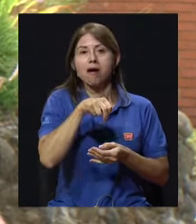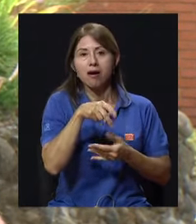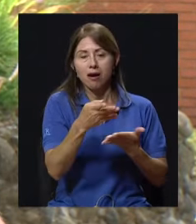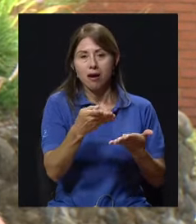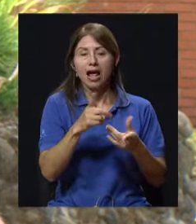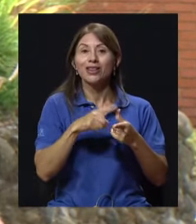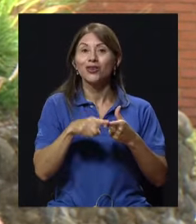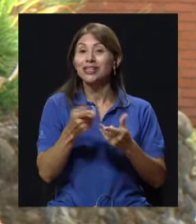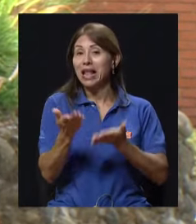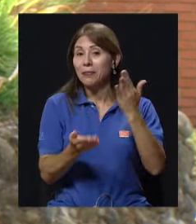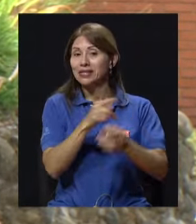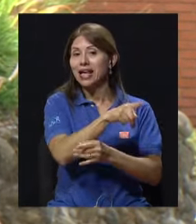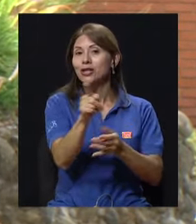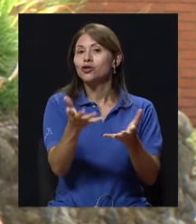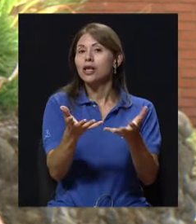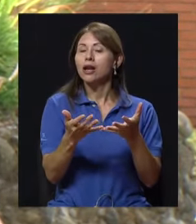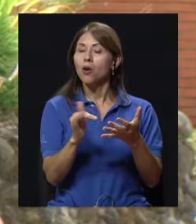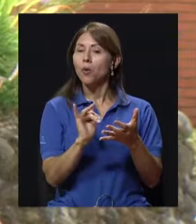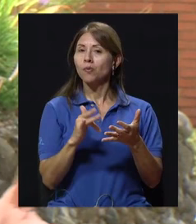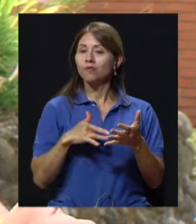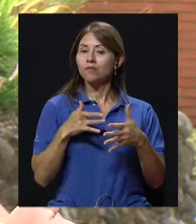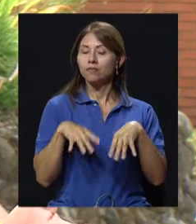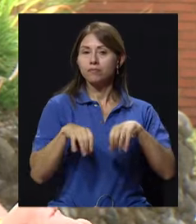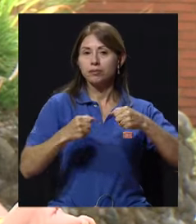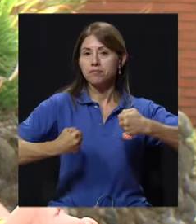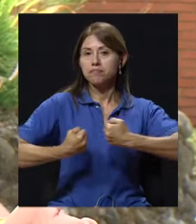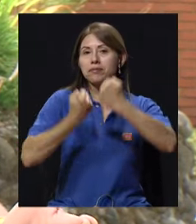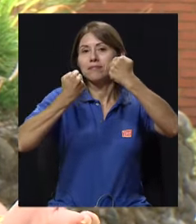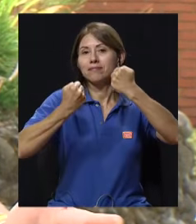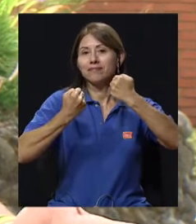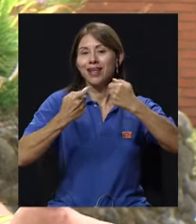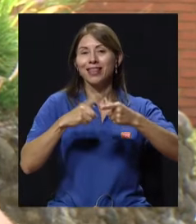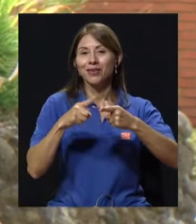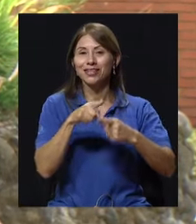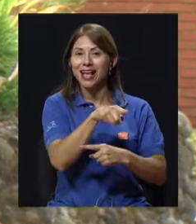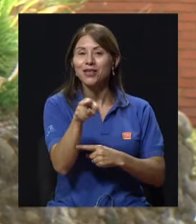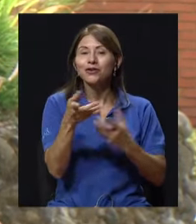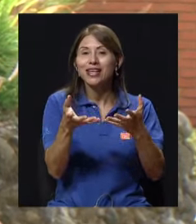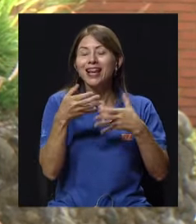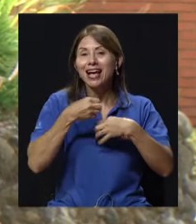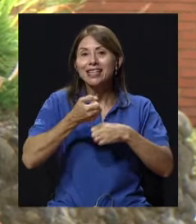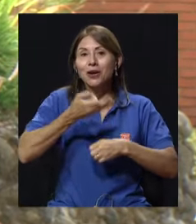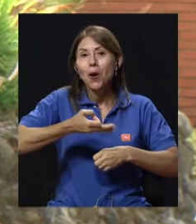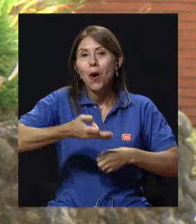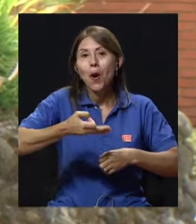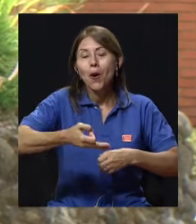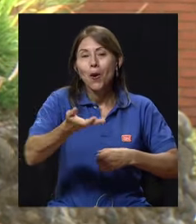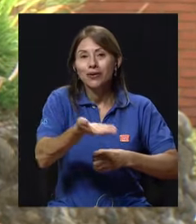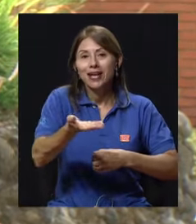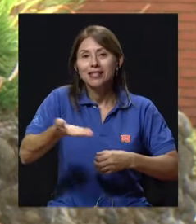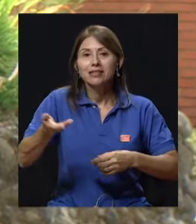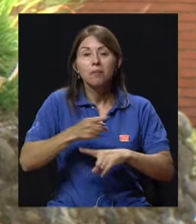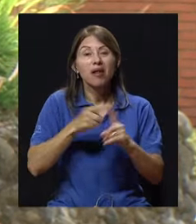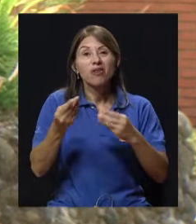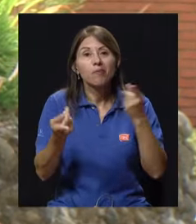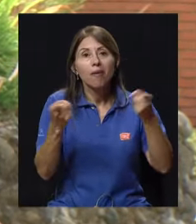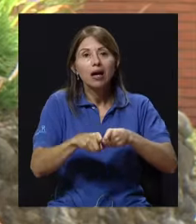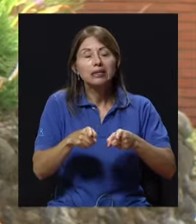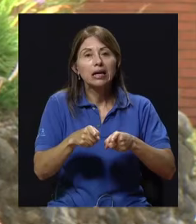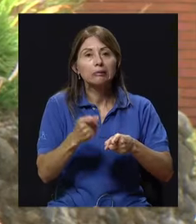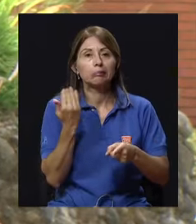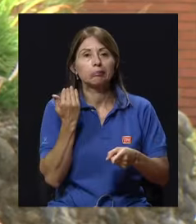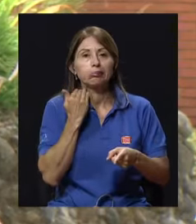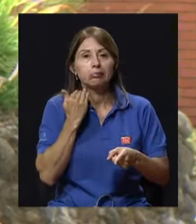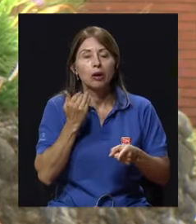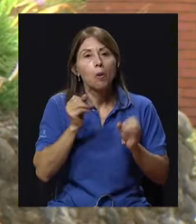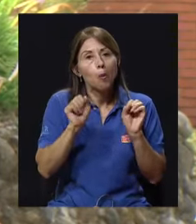muchas ocasiones y que por estar haciendo ese tipo de actividades, que son cosas cotidianas, se caigan. Y